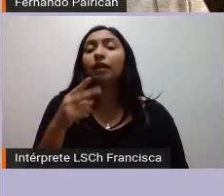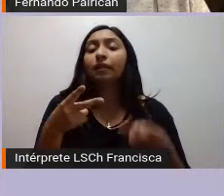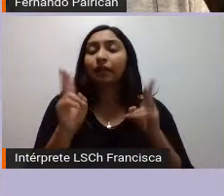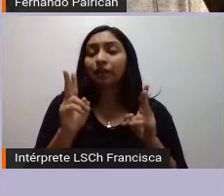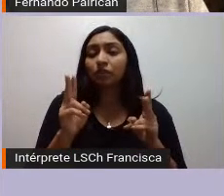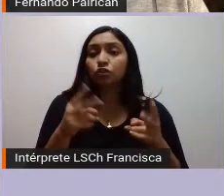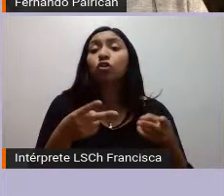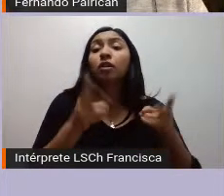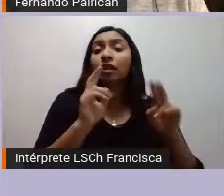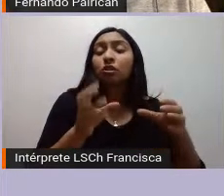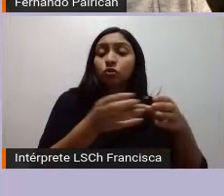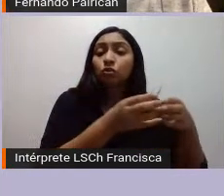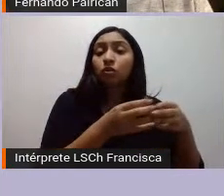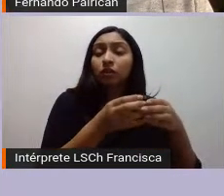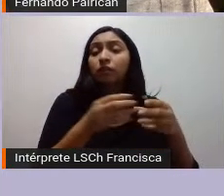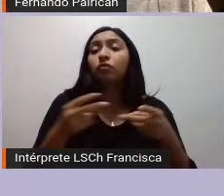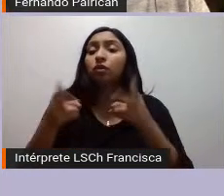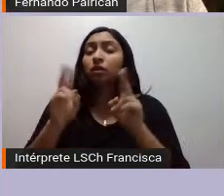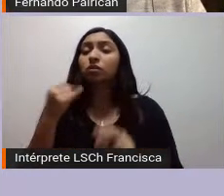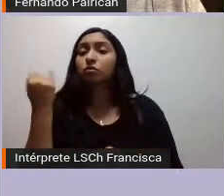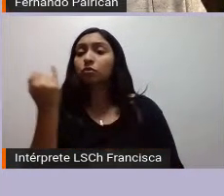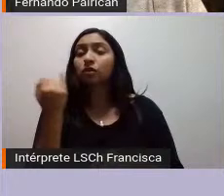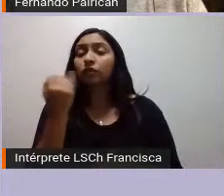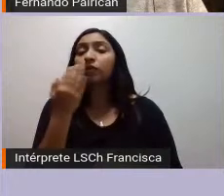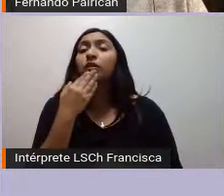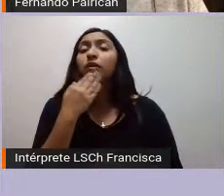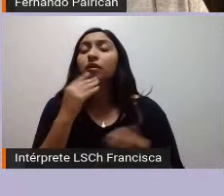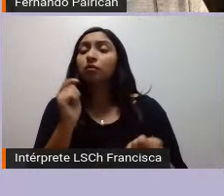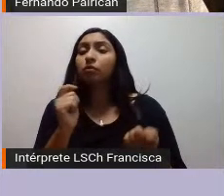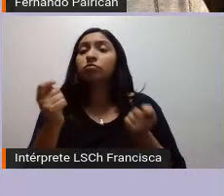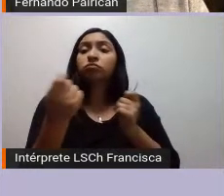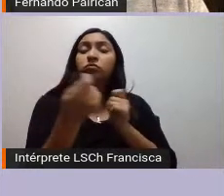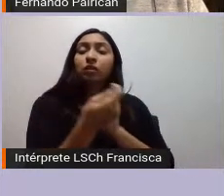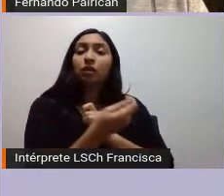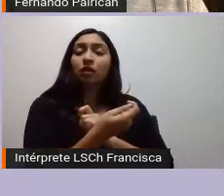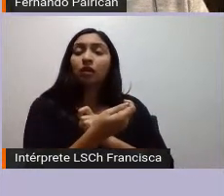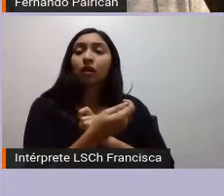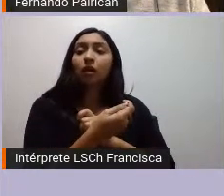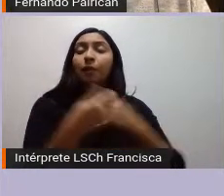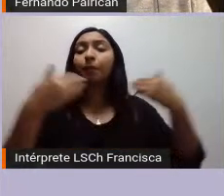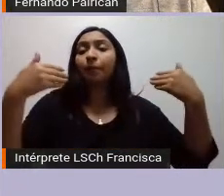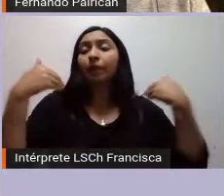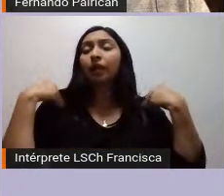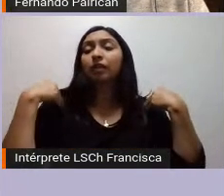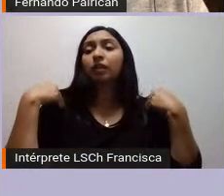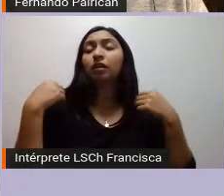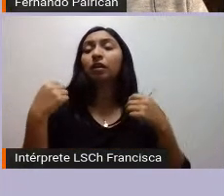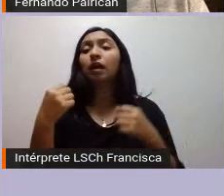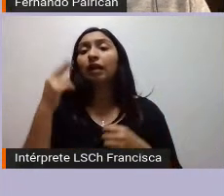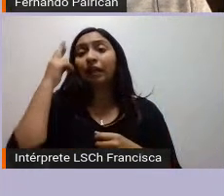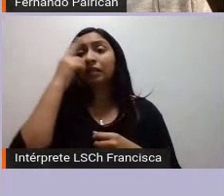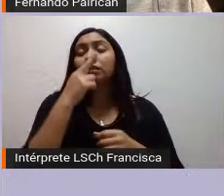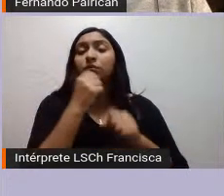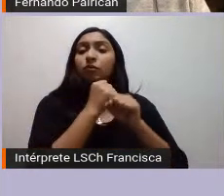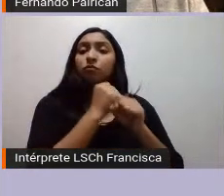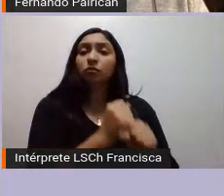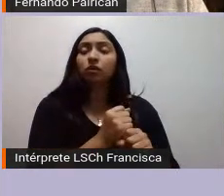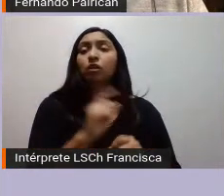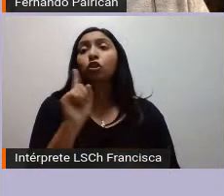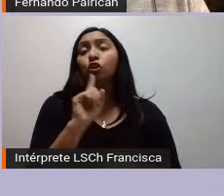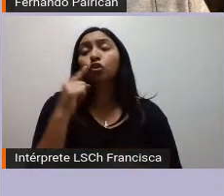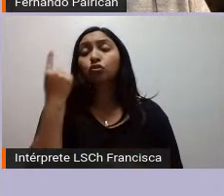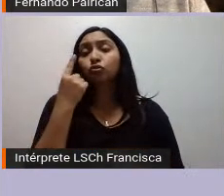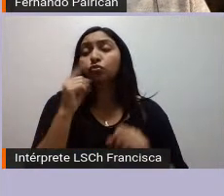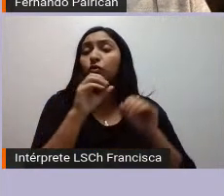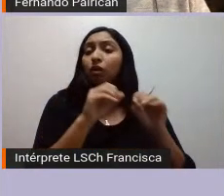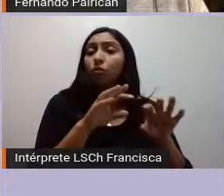individuales y también significa sobre todo revertir la práctica del racismo que no es tan solo un problema de educación un problema social sino